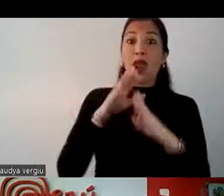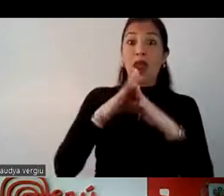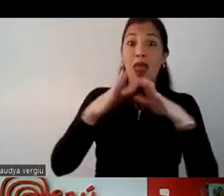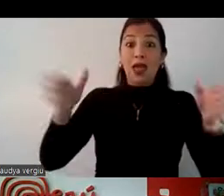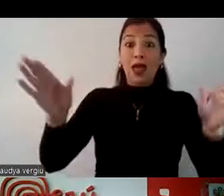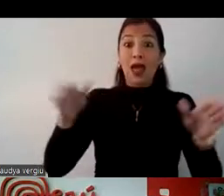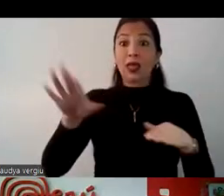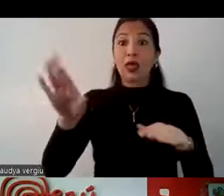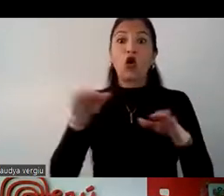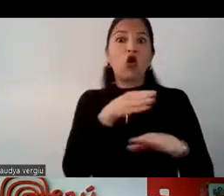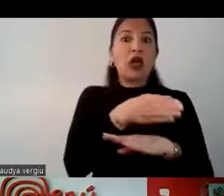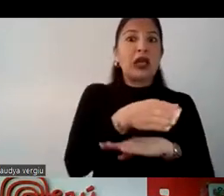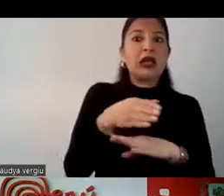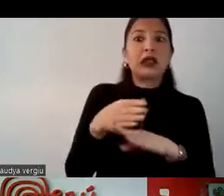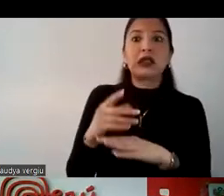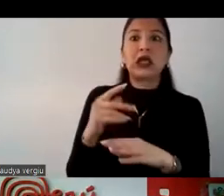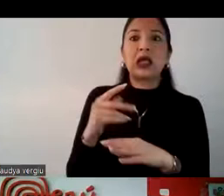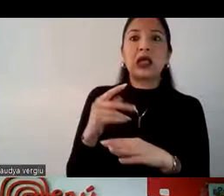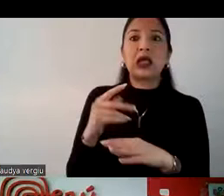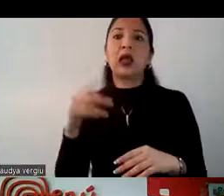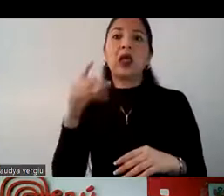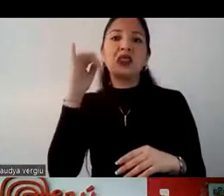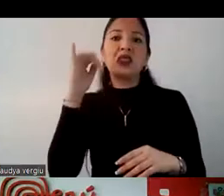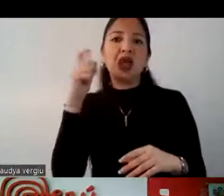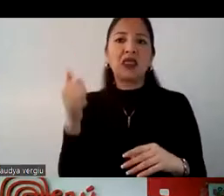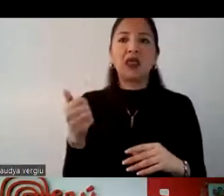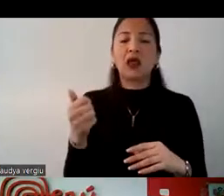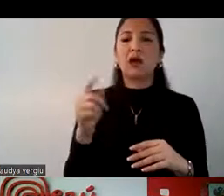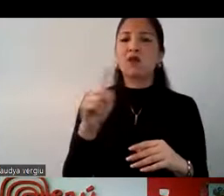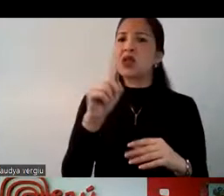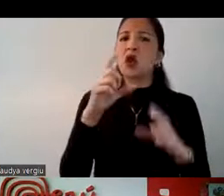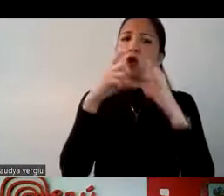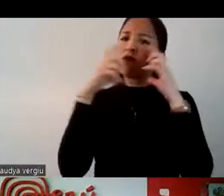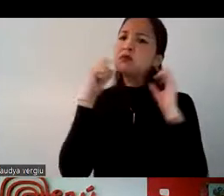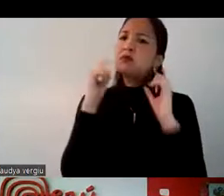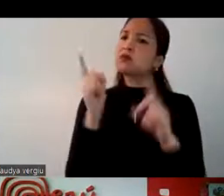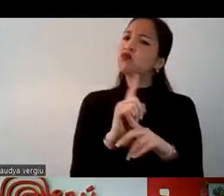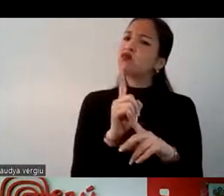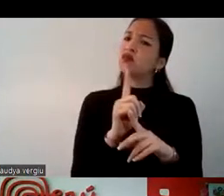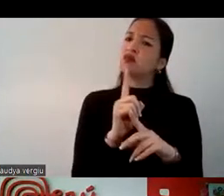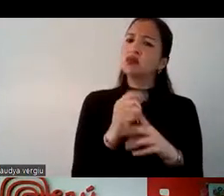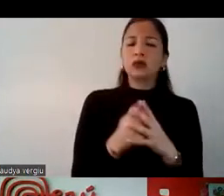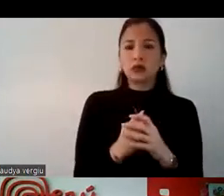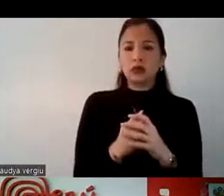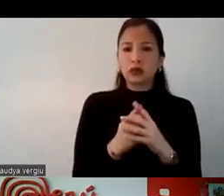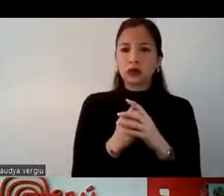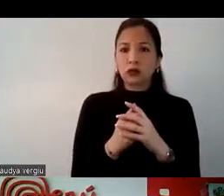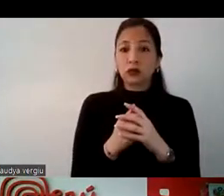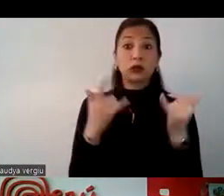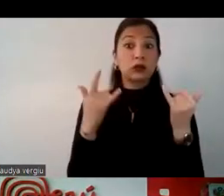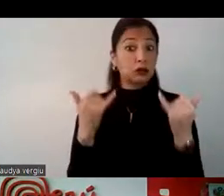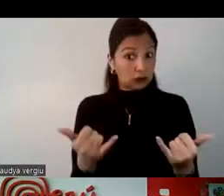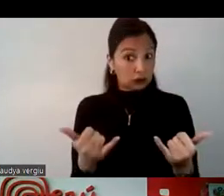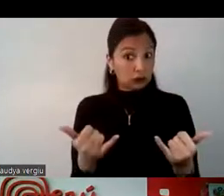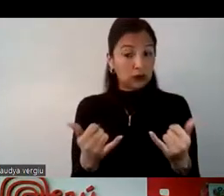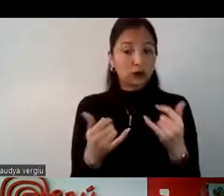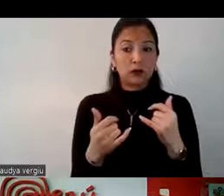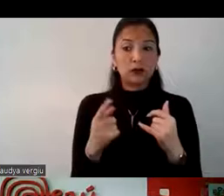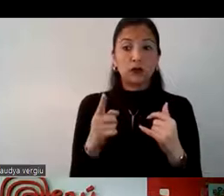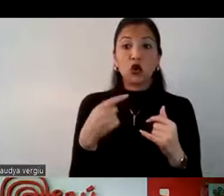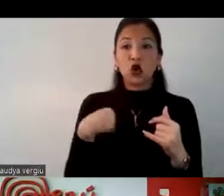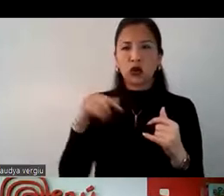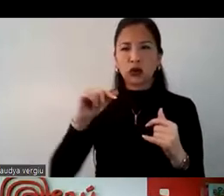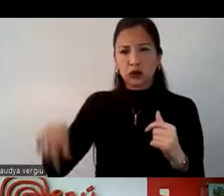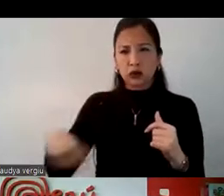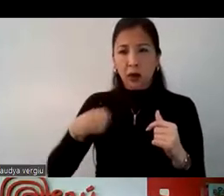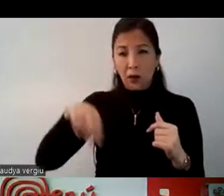o al ingresar a alguna tienda, la gente ya no lo está utilizando. Sin embargo, yo estuve en Perú hace